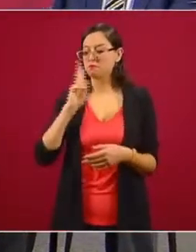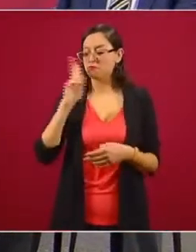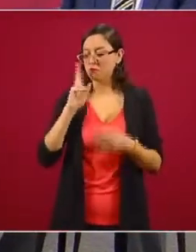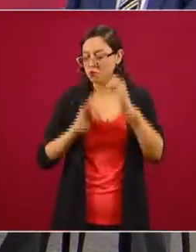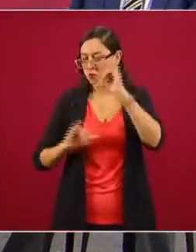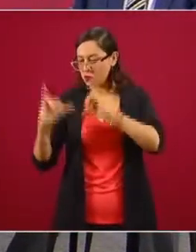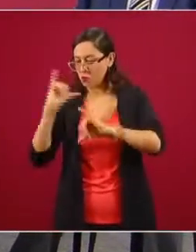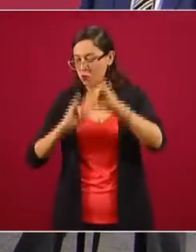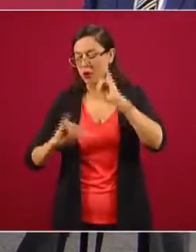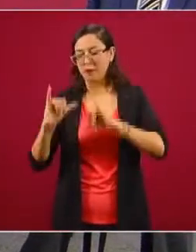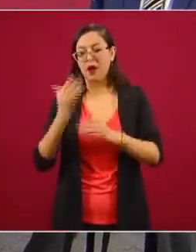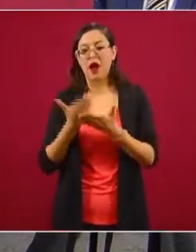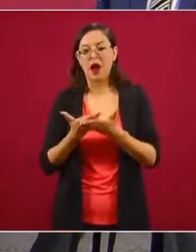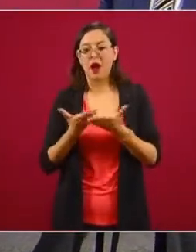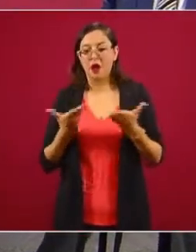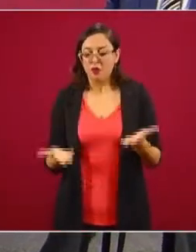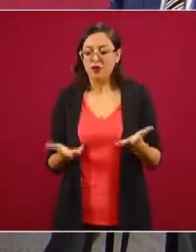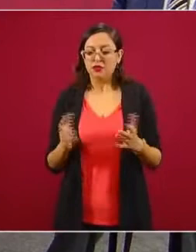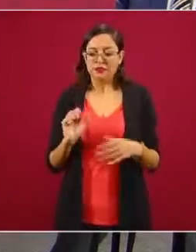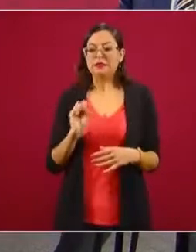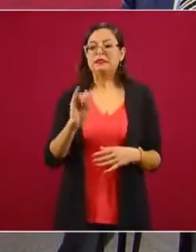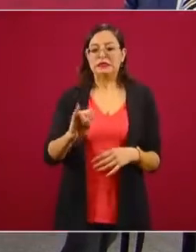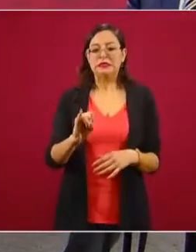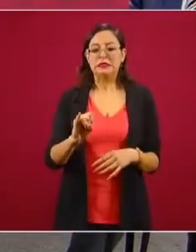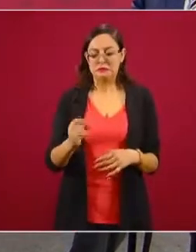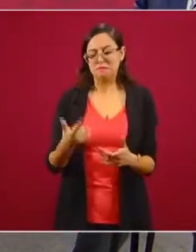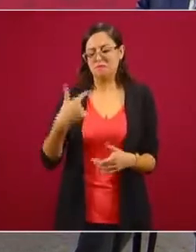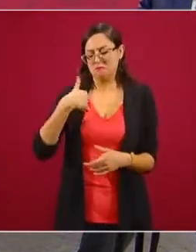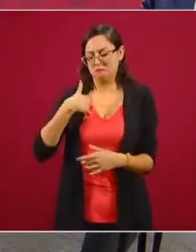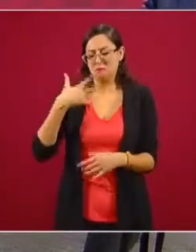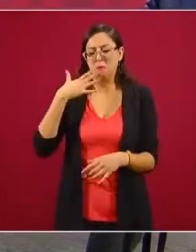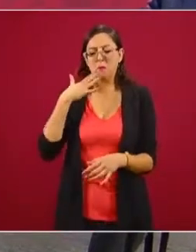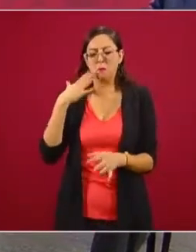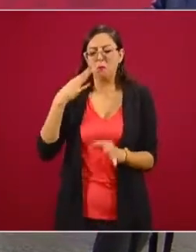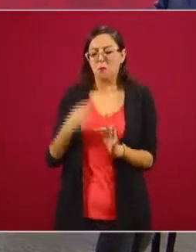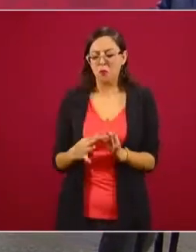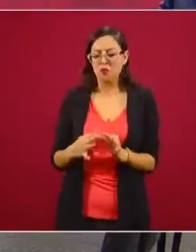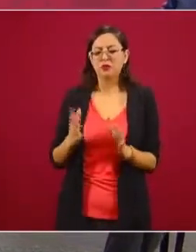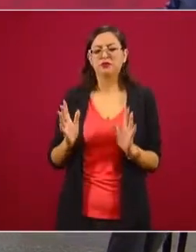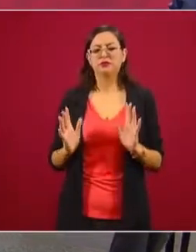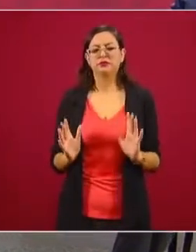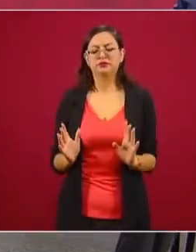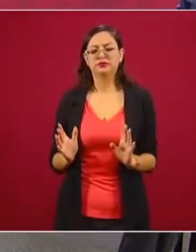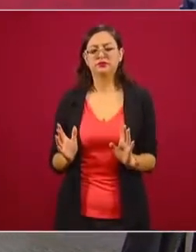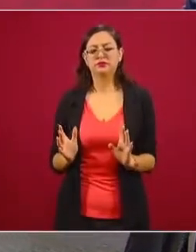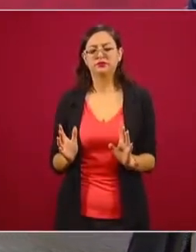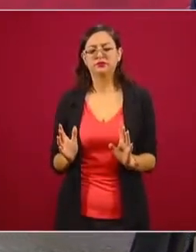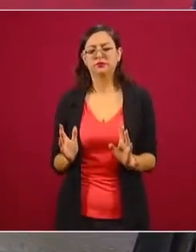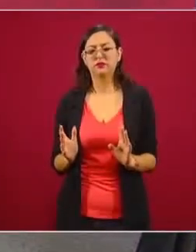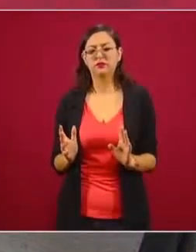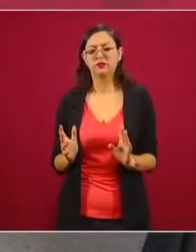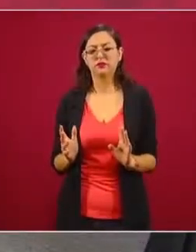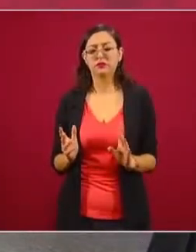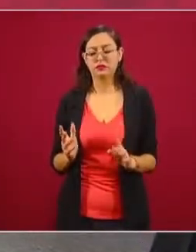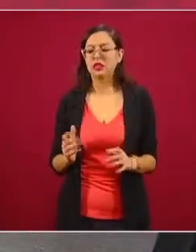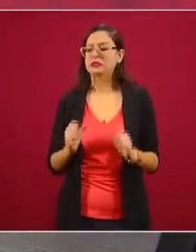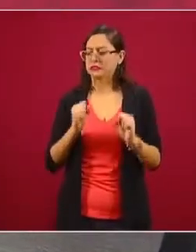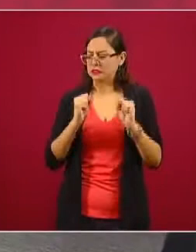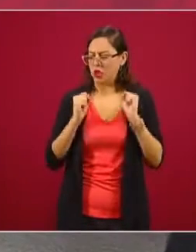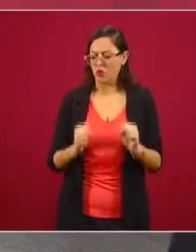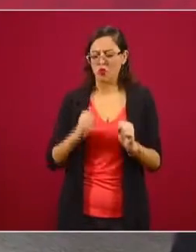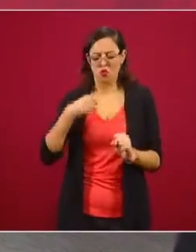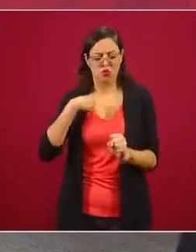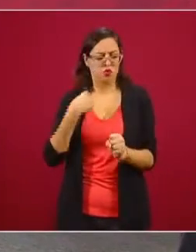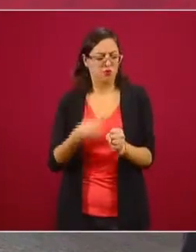actuar con responsabilidad, estar muy seguro